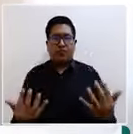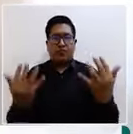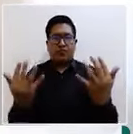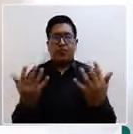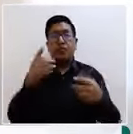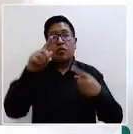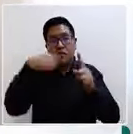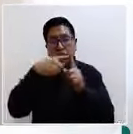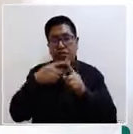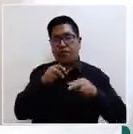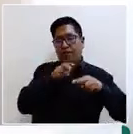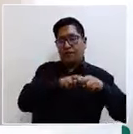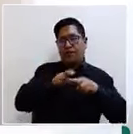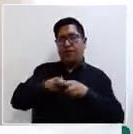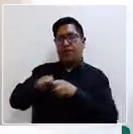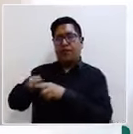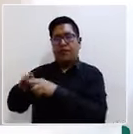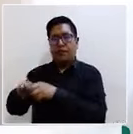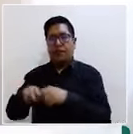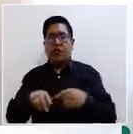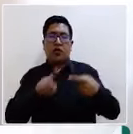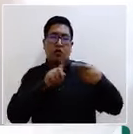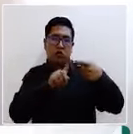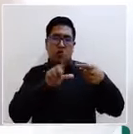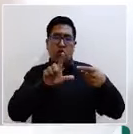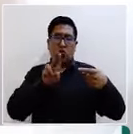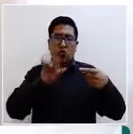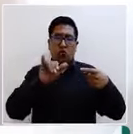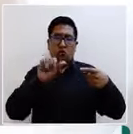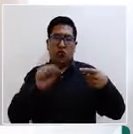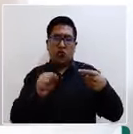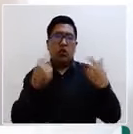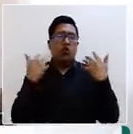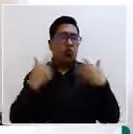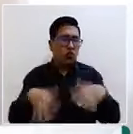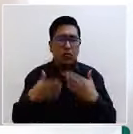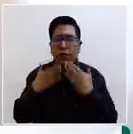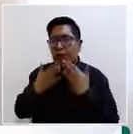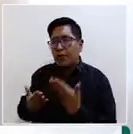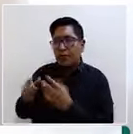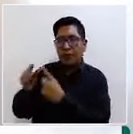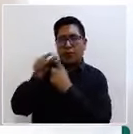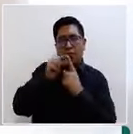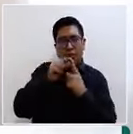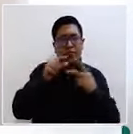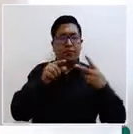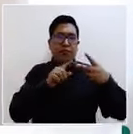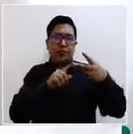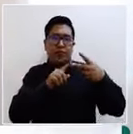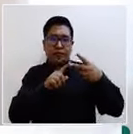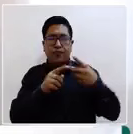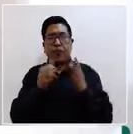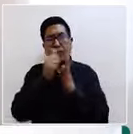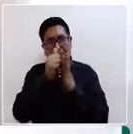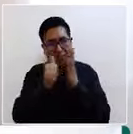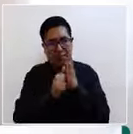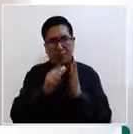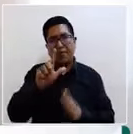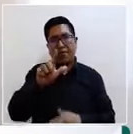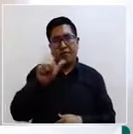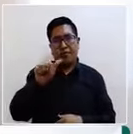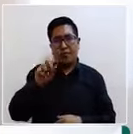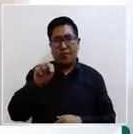Testera, a Luis Alberto, gracias de nuevo por estar aquí, tus palabras. A la doctora Llanos, un gusto reencontrarnos.